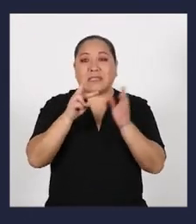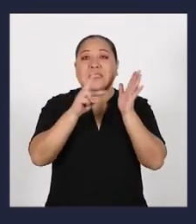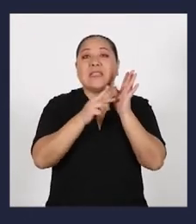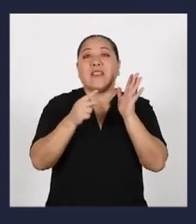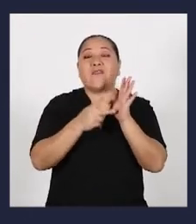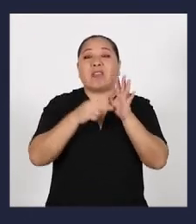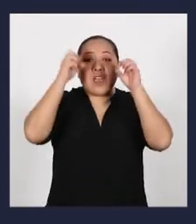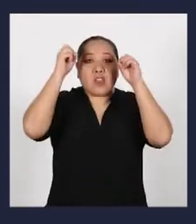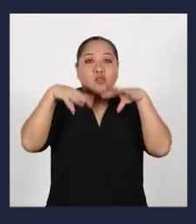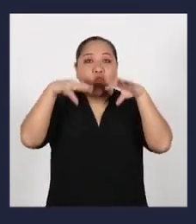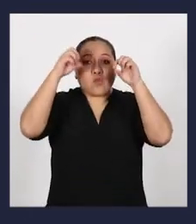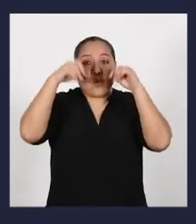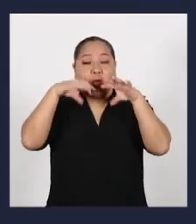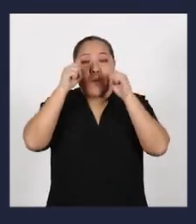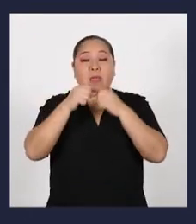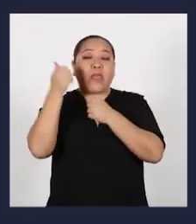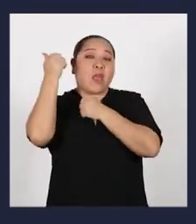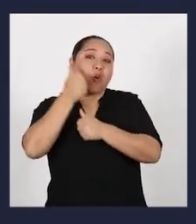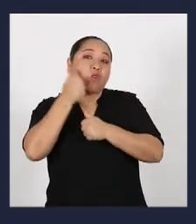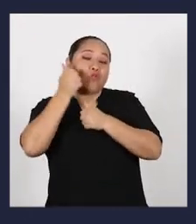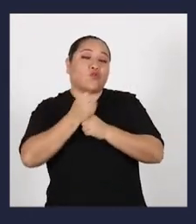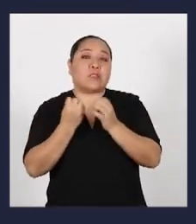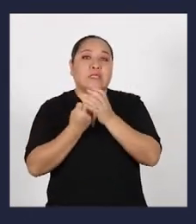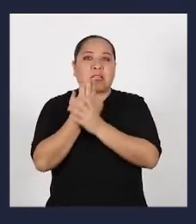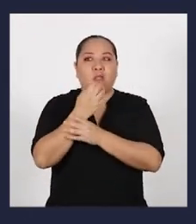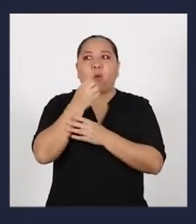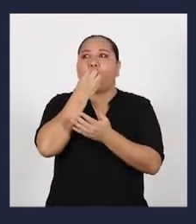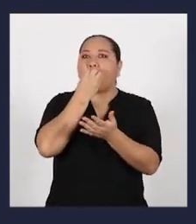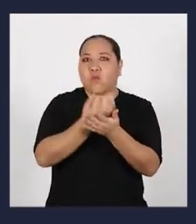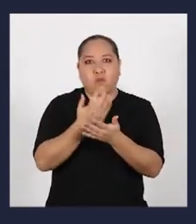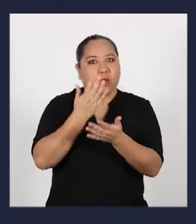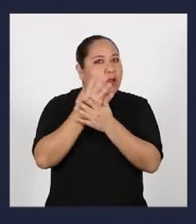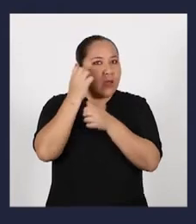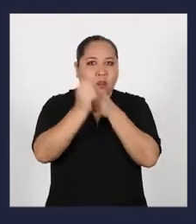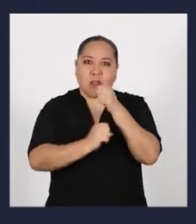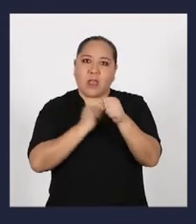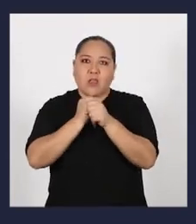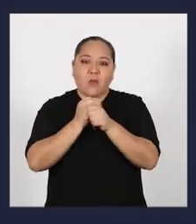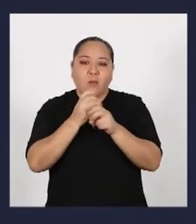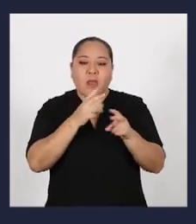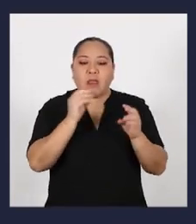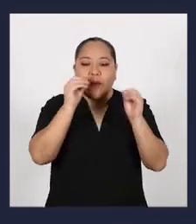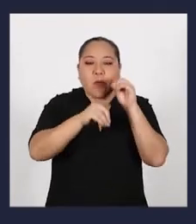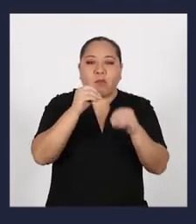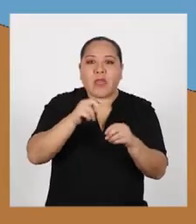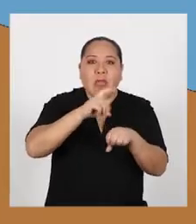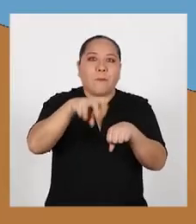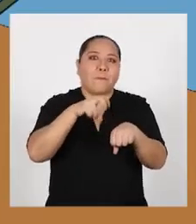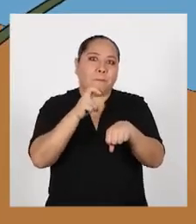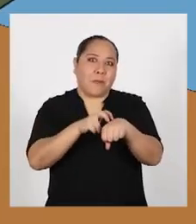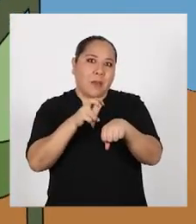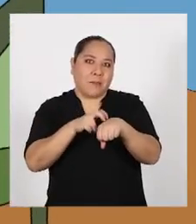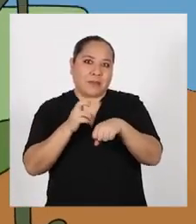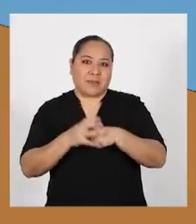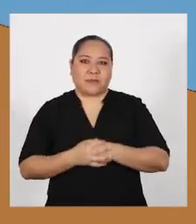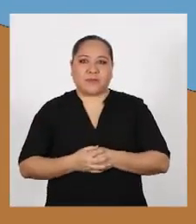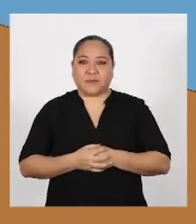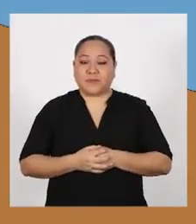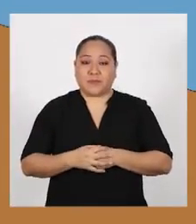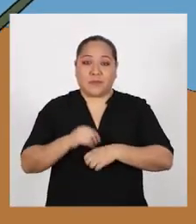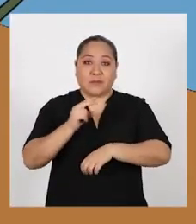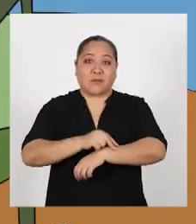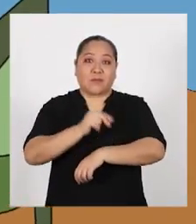señal de que va a llover en los meses de agosto y septiembre y será un buen año para el cultivo de papas Grillo El